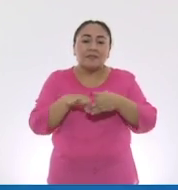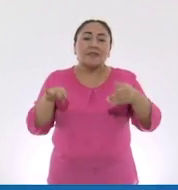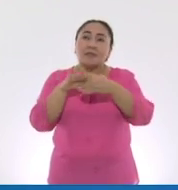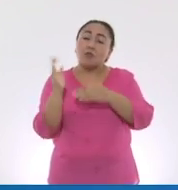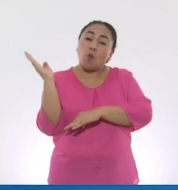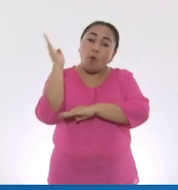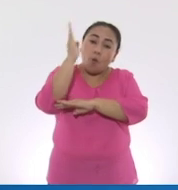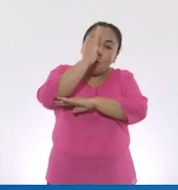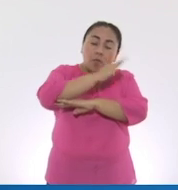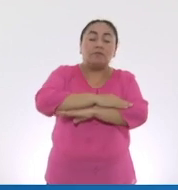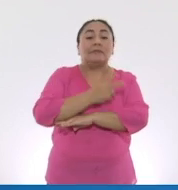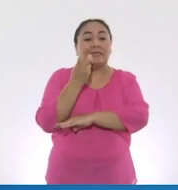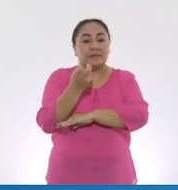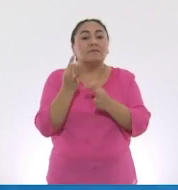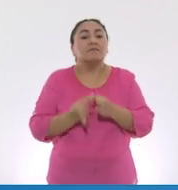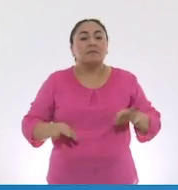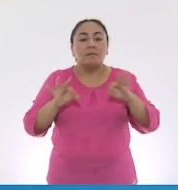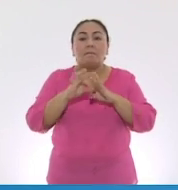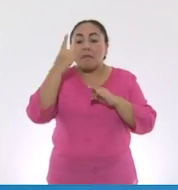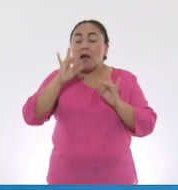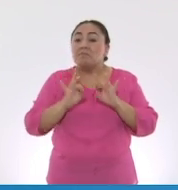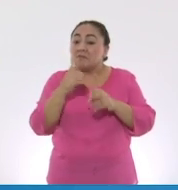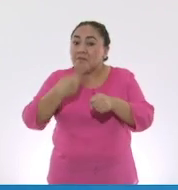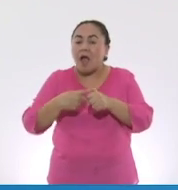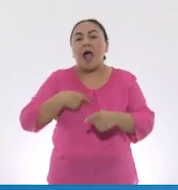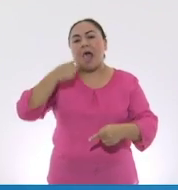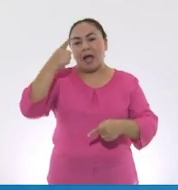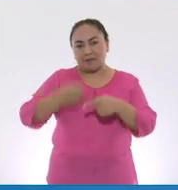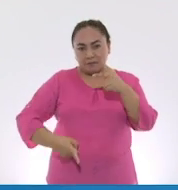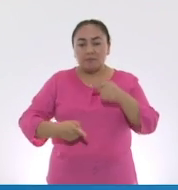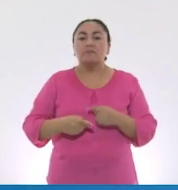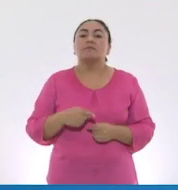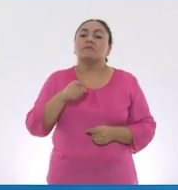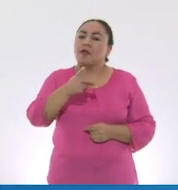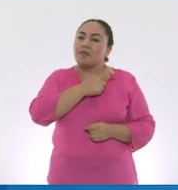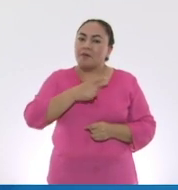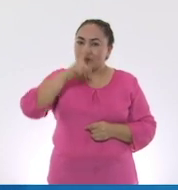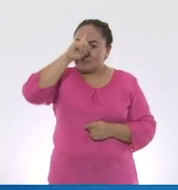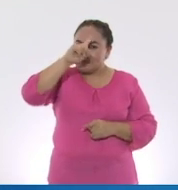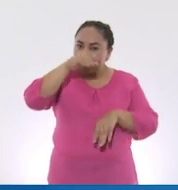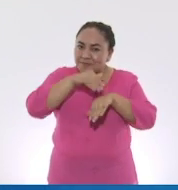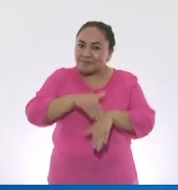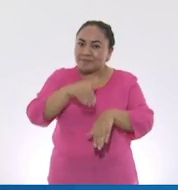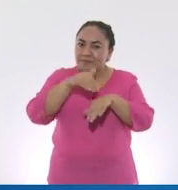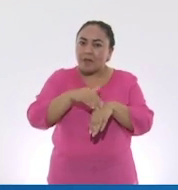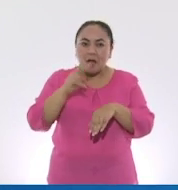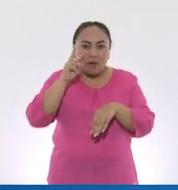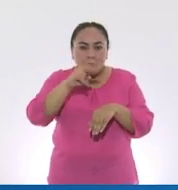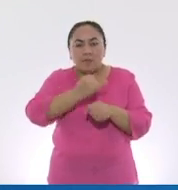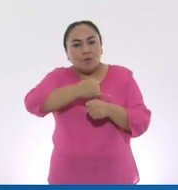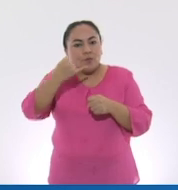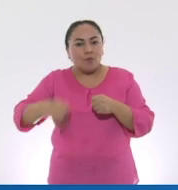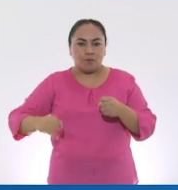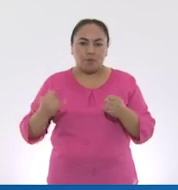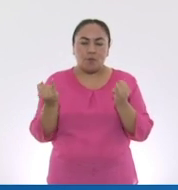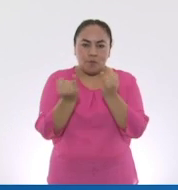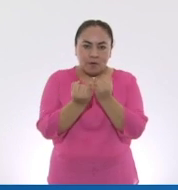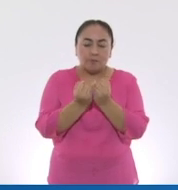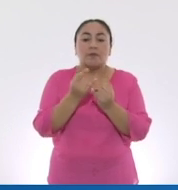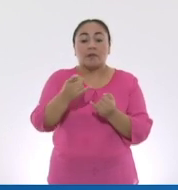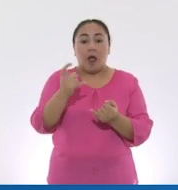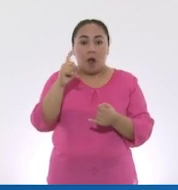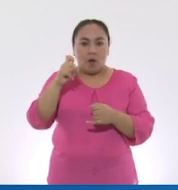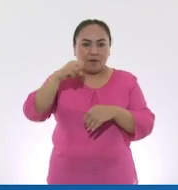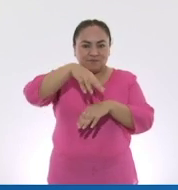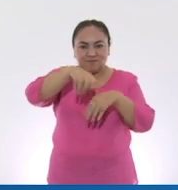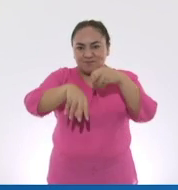es importante para prevenir cualquier enfermedad. ¡Sigue estos pasos para hacerlo correctamente! Moja tus